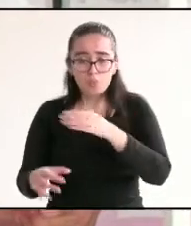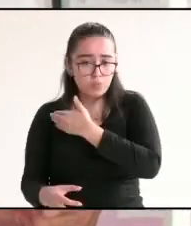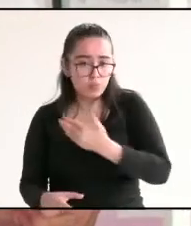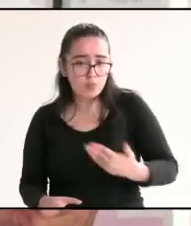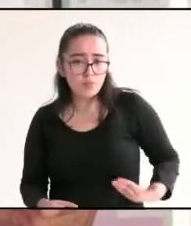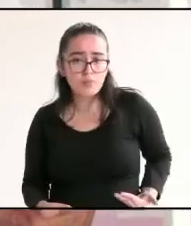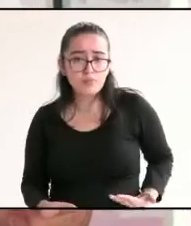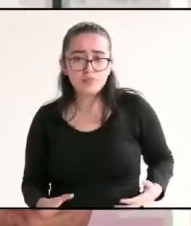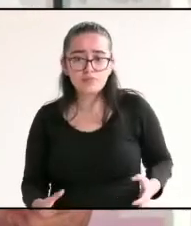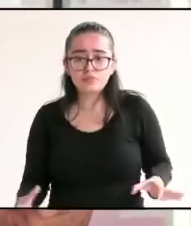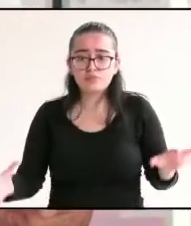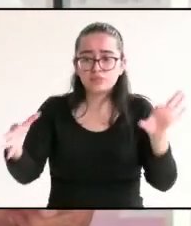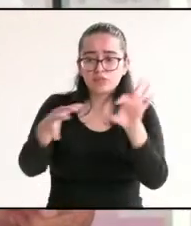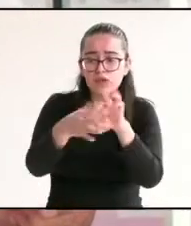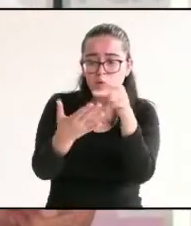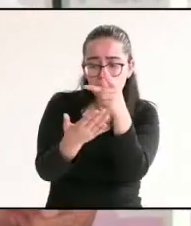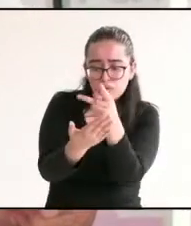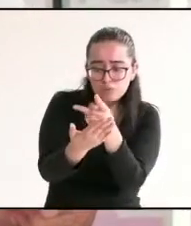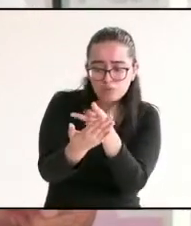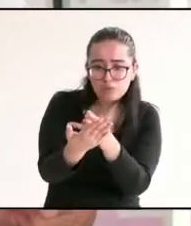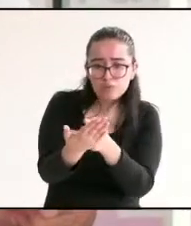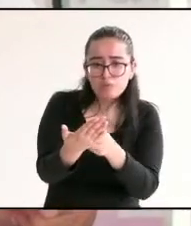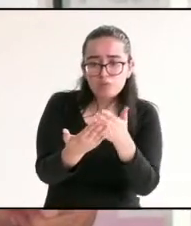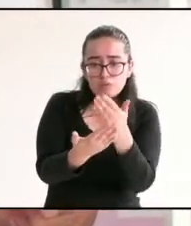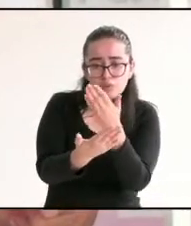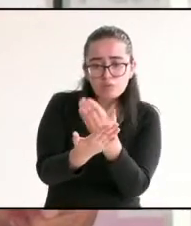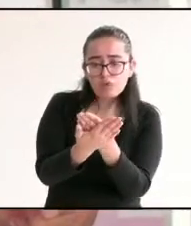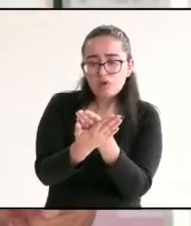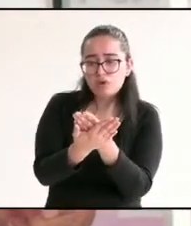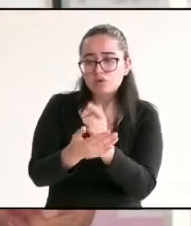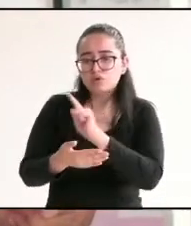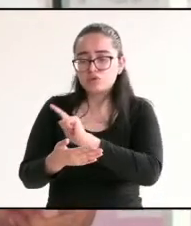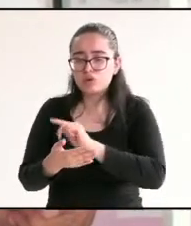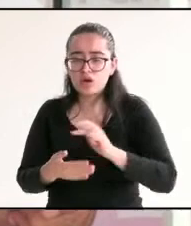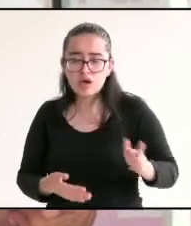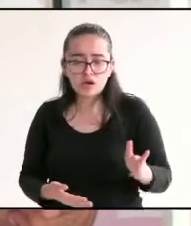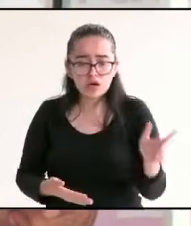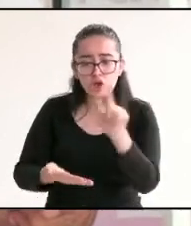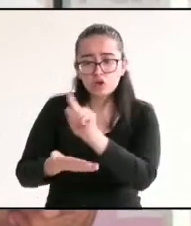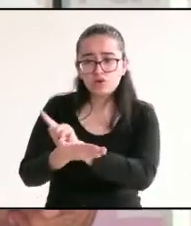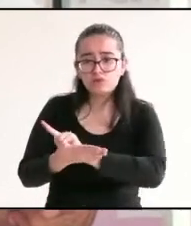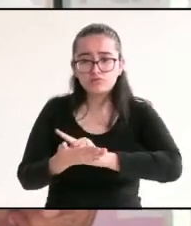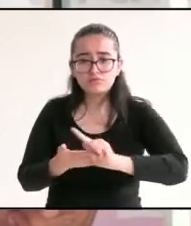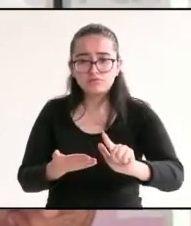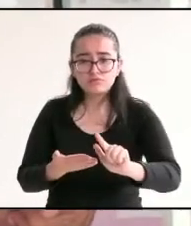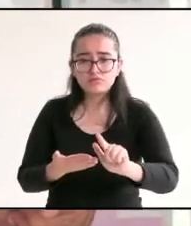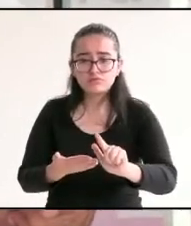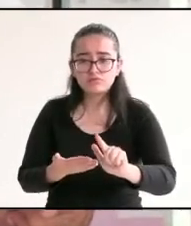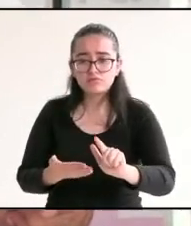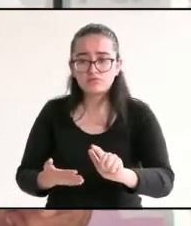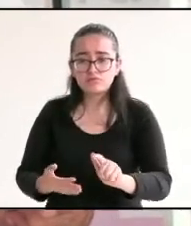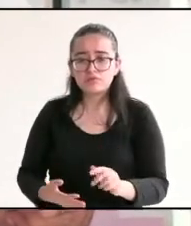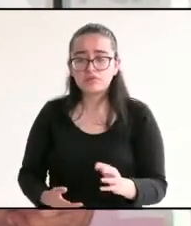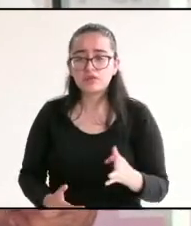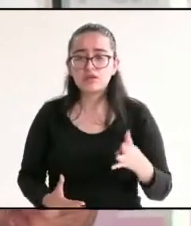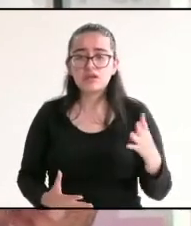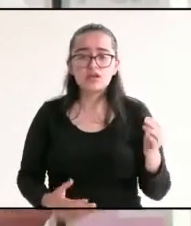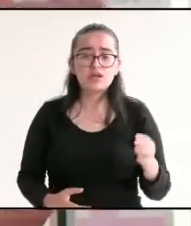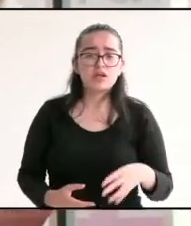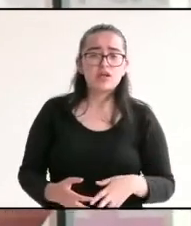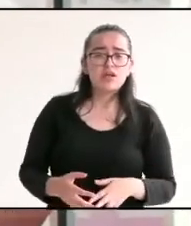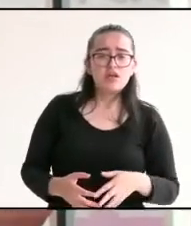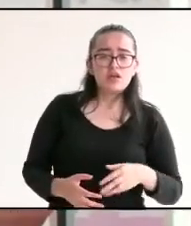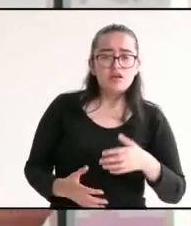sanear el río Actopan y aparte sanear todos los 500 litros por segundo que